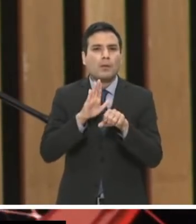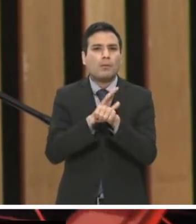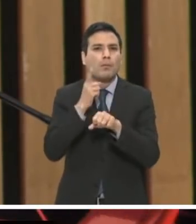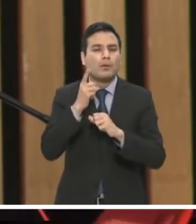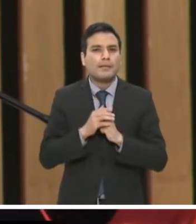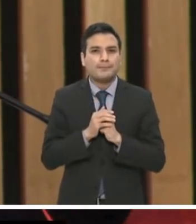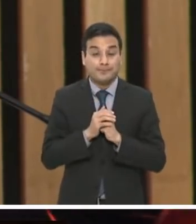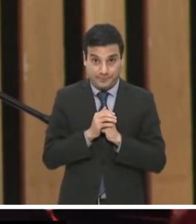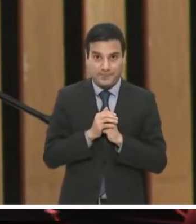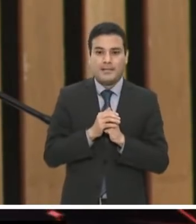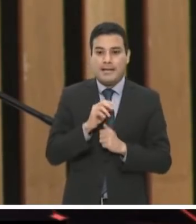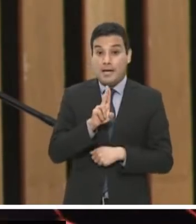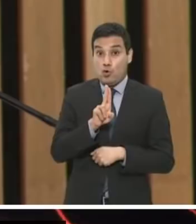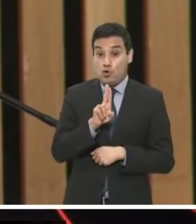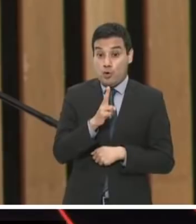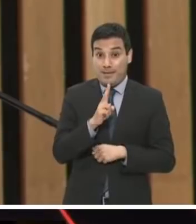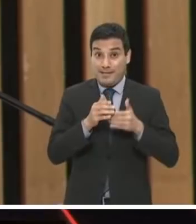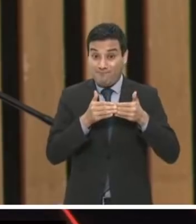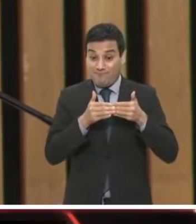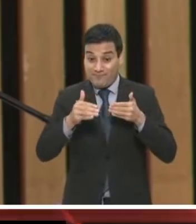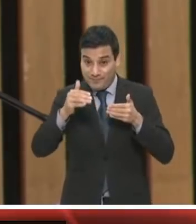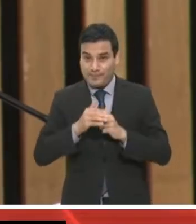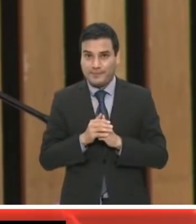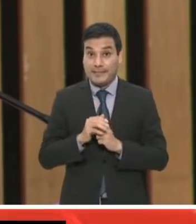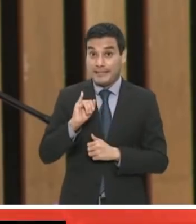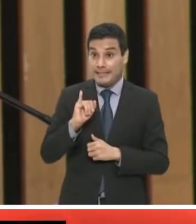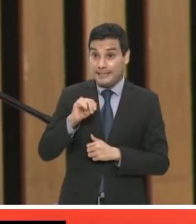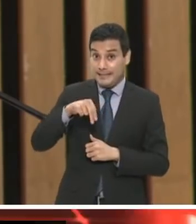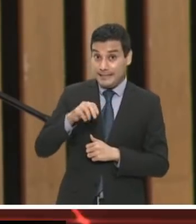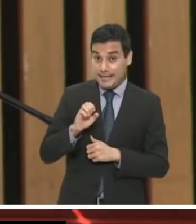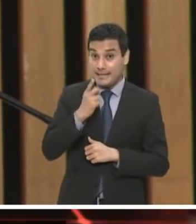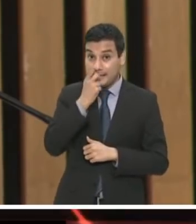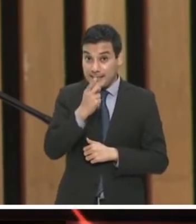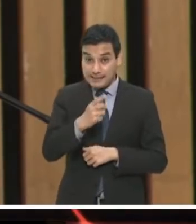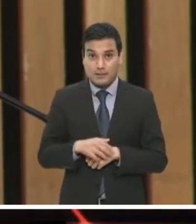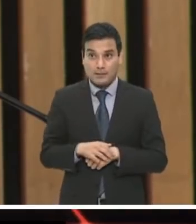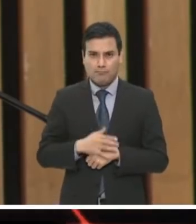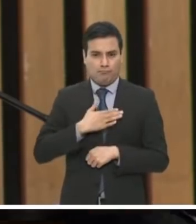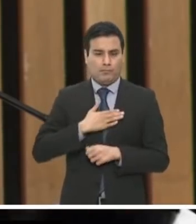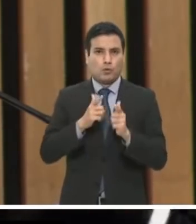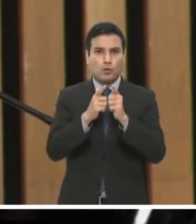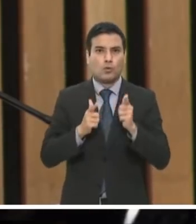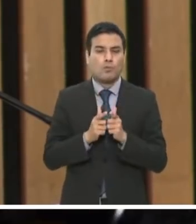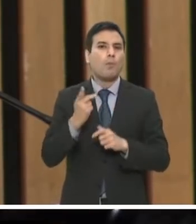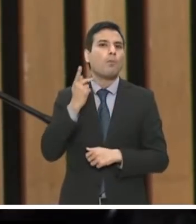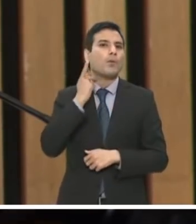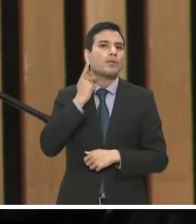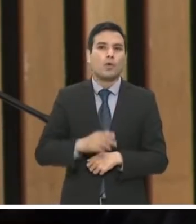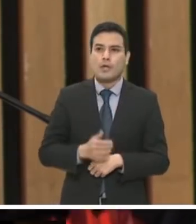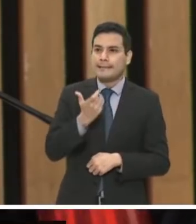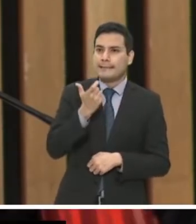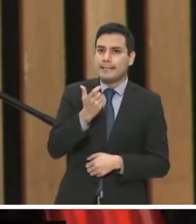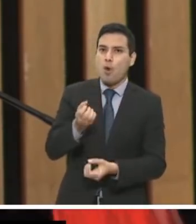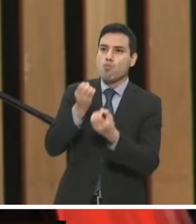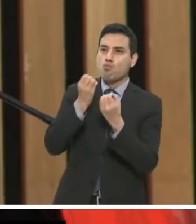los primeros días del mes de noviembre, esta autoridad ha negado la posibilidad de que nuestro instituto político devuelva lo